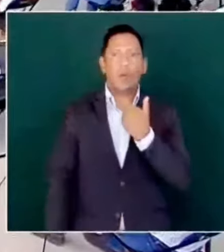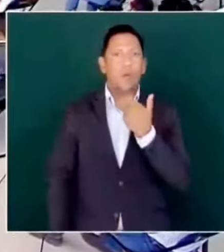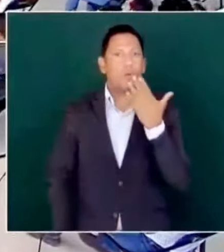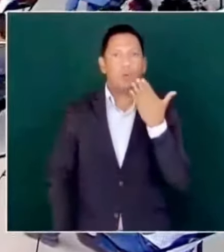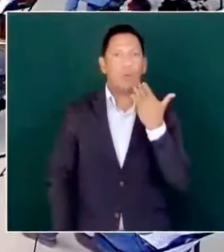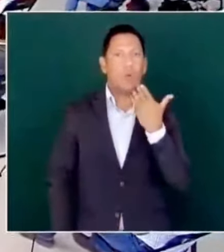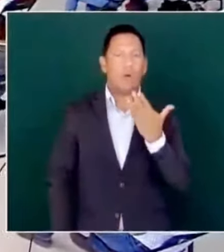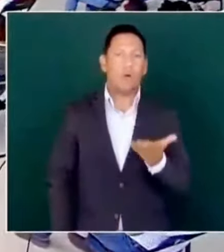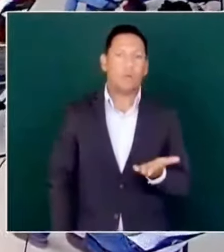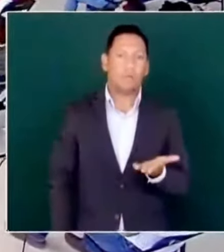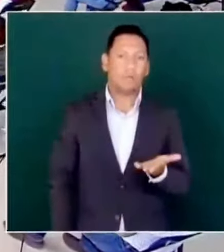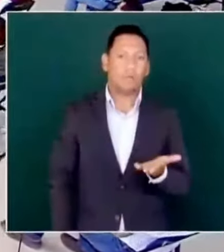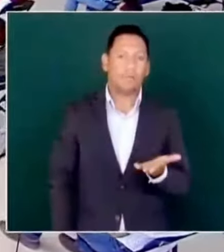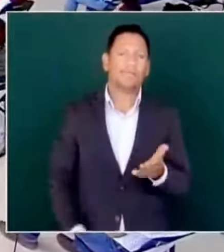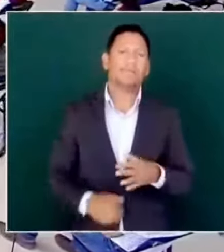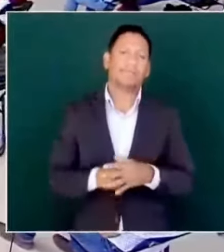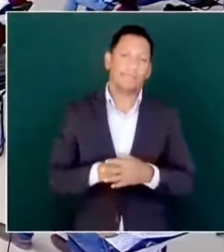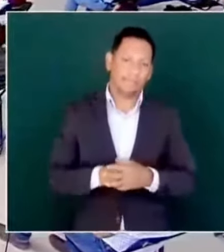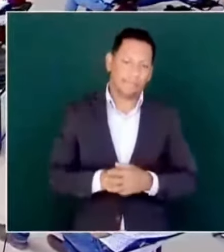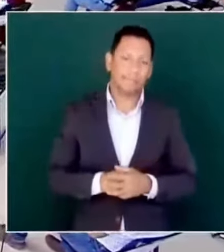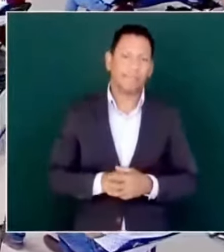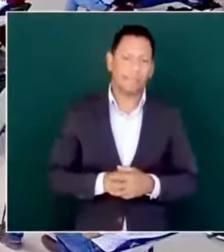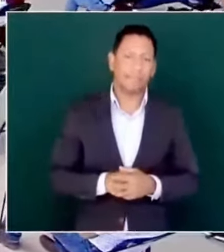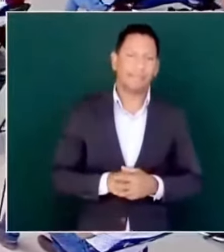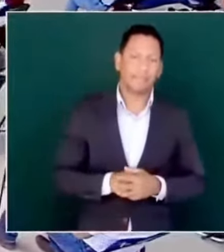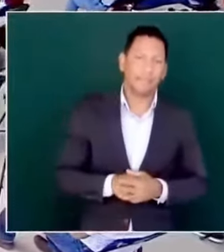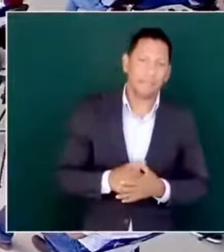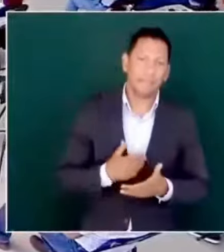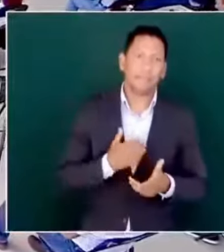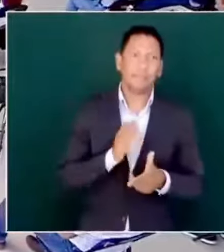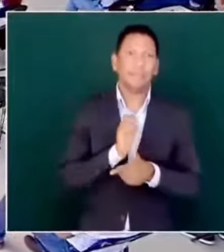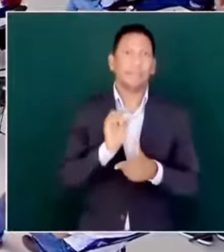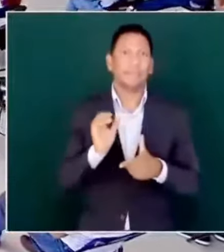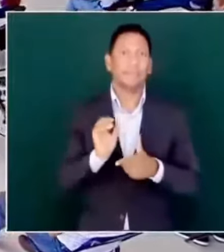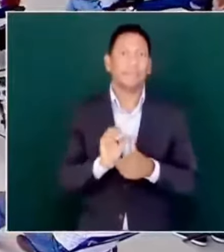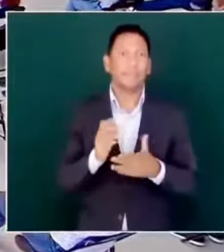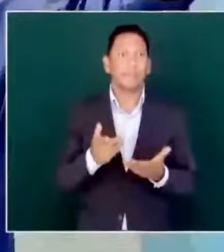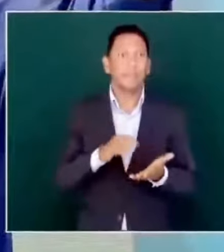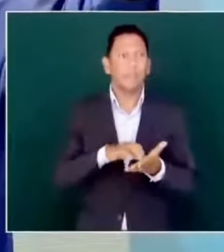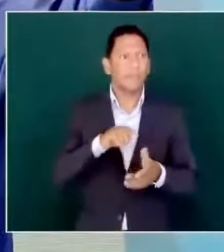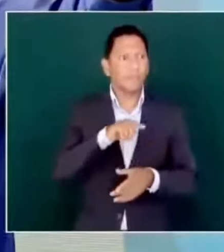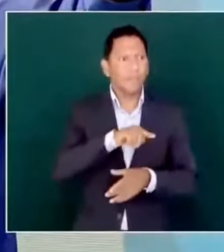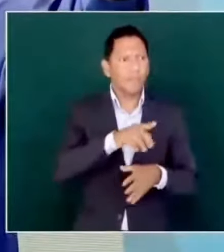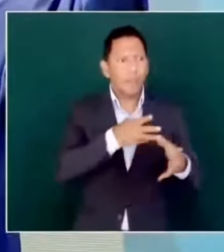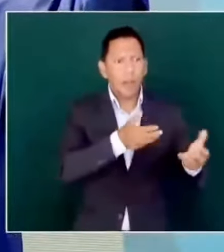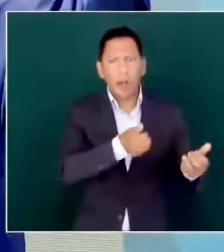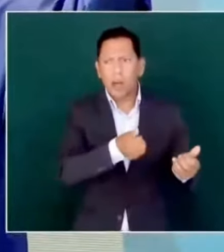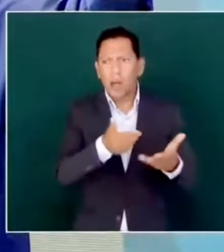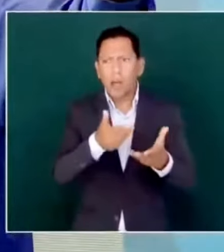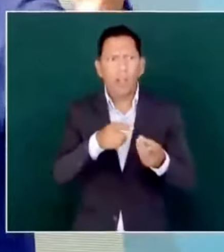Entonces, hacemos las primeras marchas y al día siguiente nos preguntan ¿de dónde los trajeron?